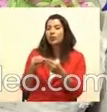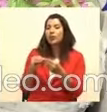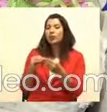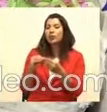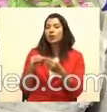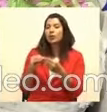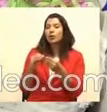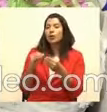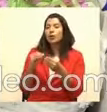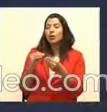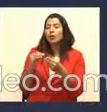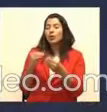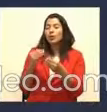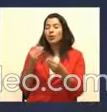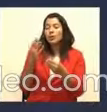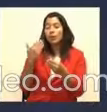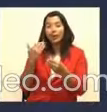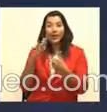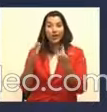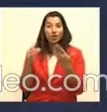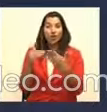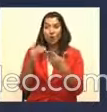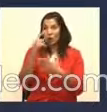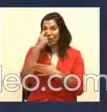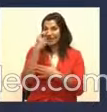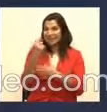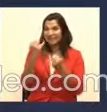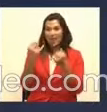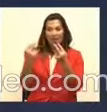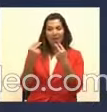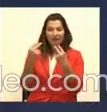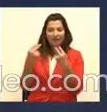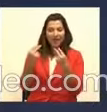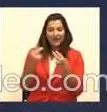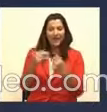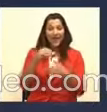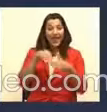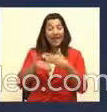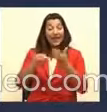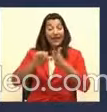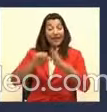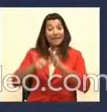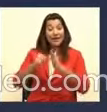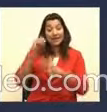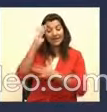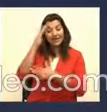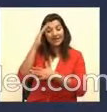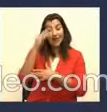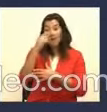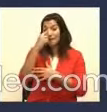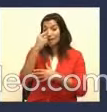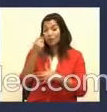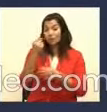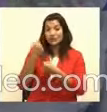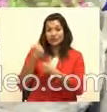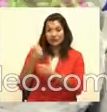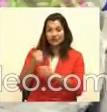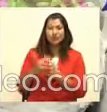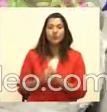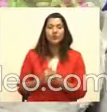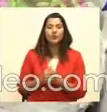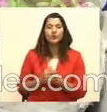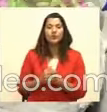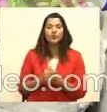todo Escazú está viendo, Costa Rica lo está viendo y si no lo va a ver también en la página de la Municipalidad de Escazú. ¿Cuál fue esa